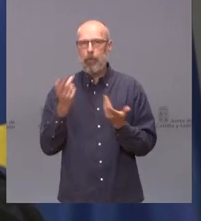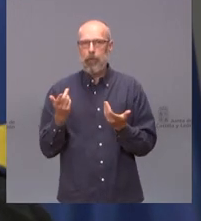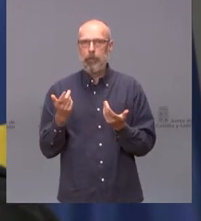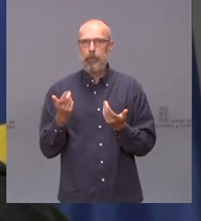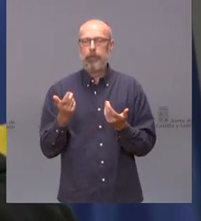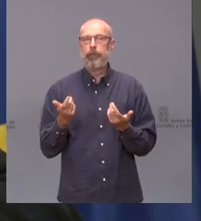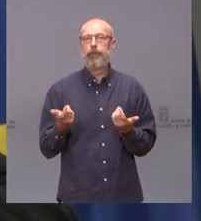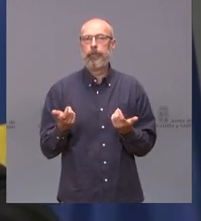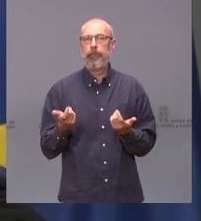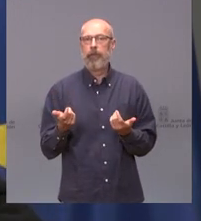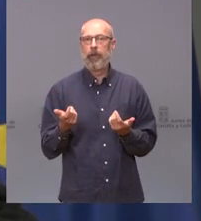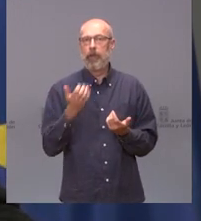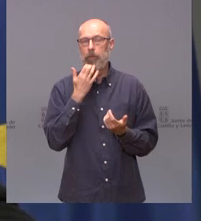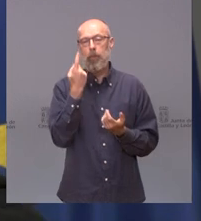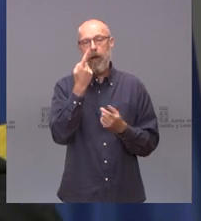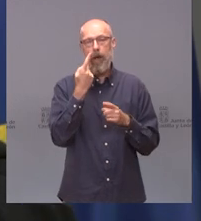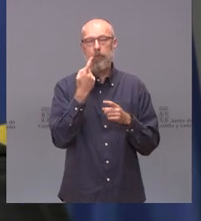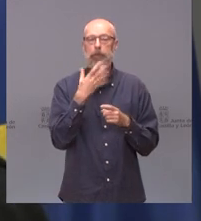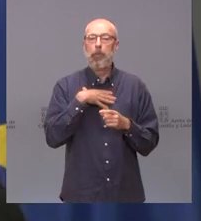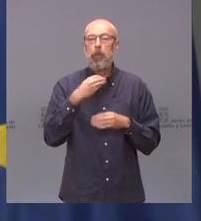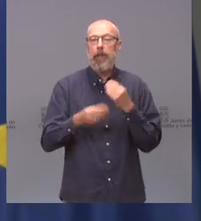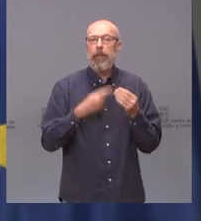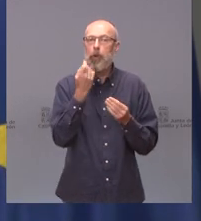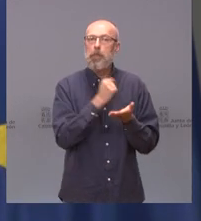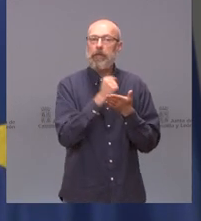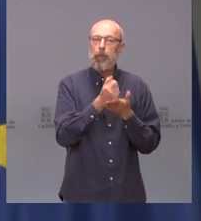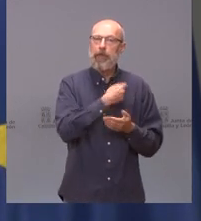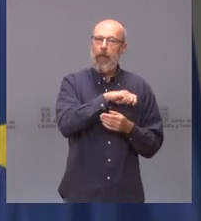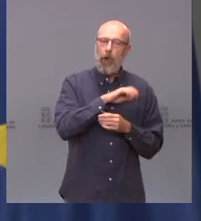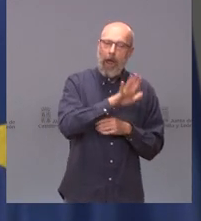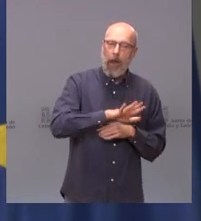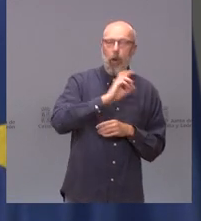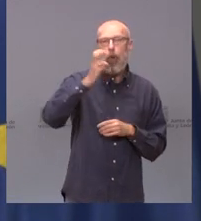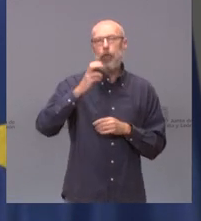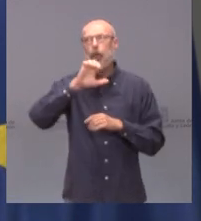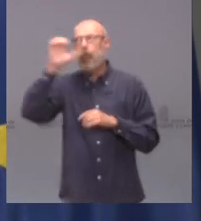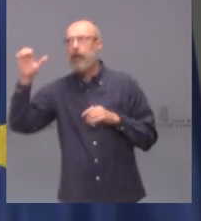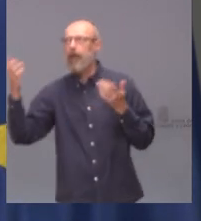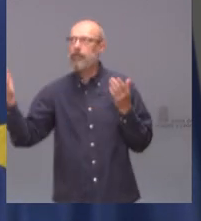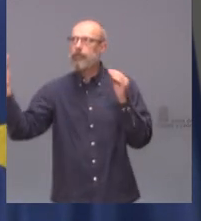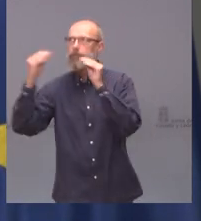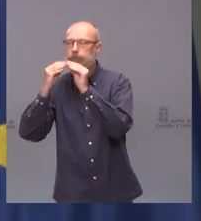pasaporte autonómico, otro nacional y otro europeo. Es decir, que lo más fácil sería que esto fuera así.